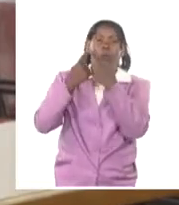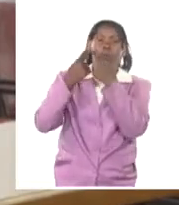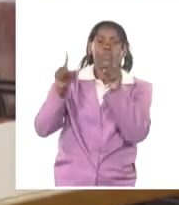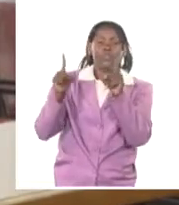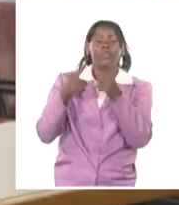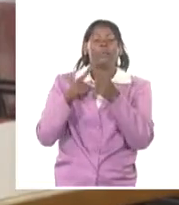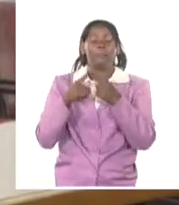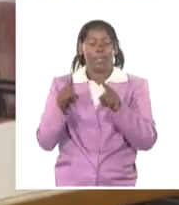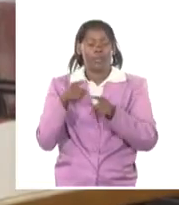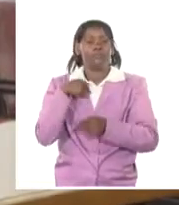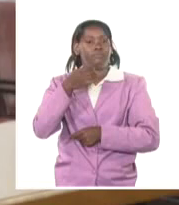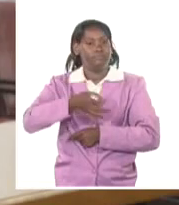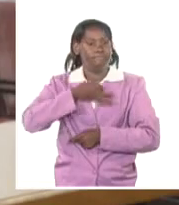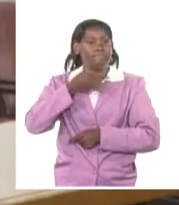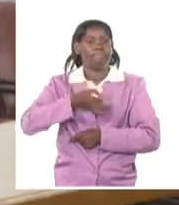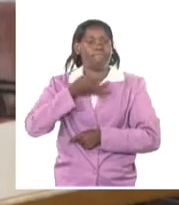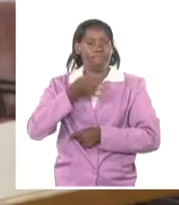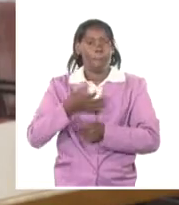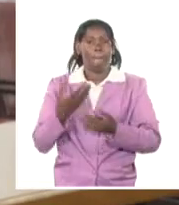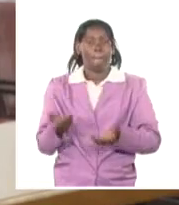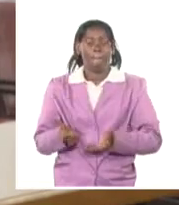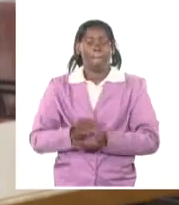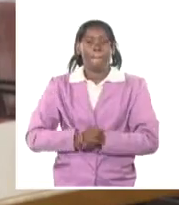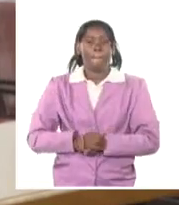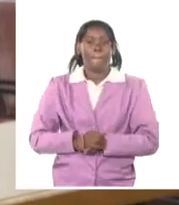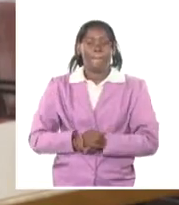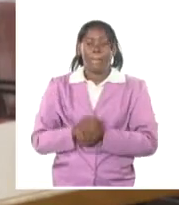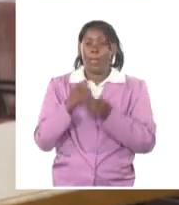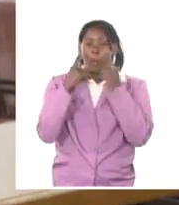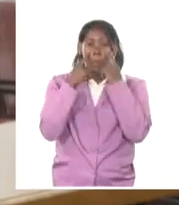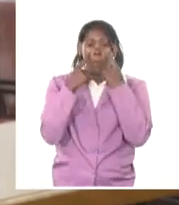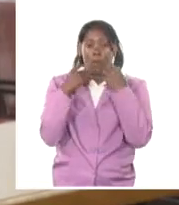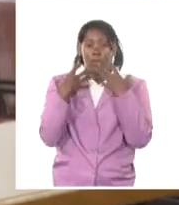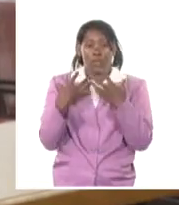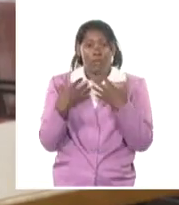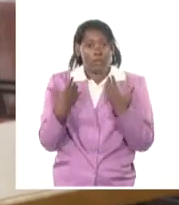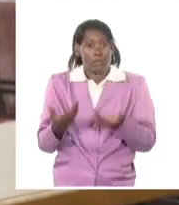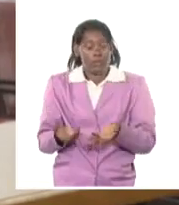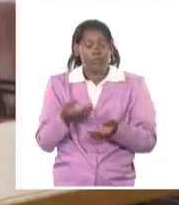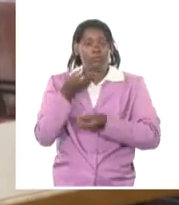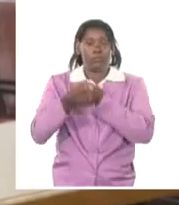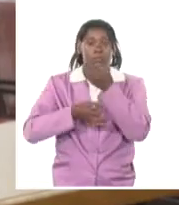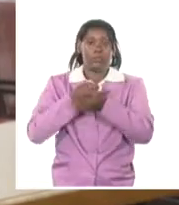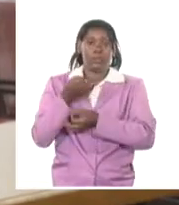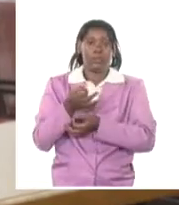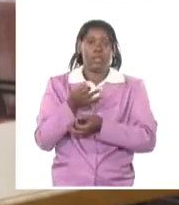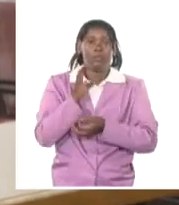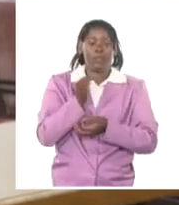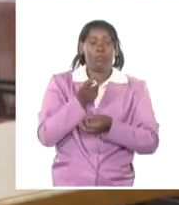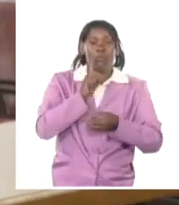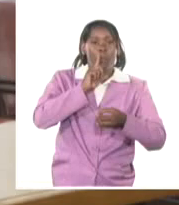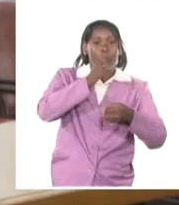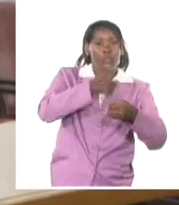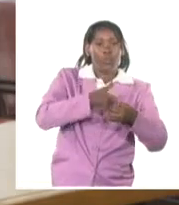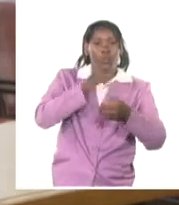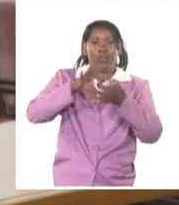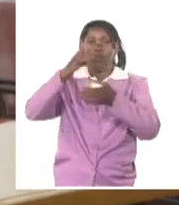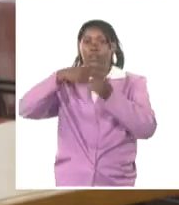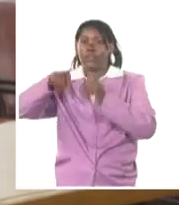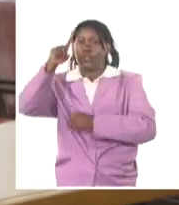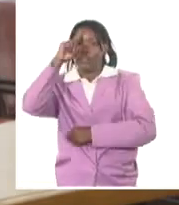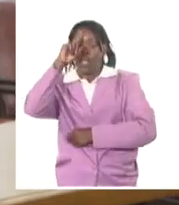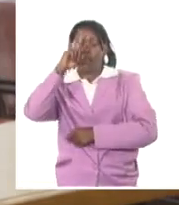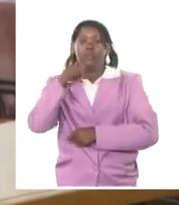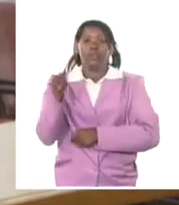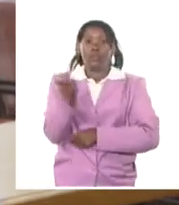pero una información así detallada de cada uno de los combustibles no ha existido. Y una de las razones es esta,